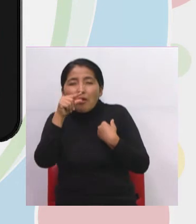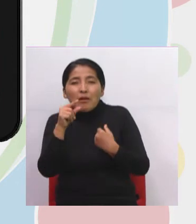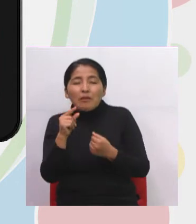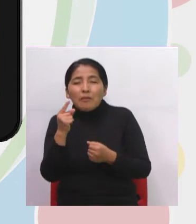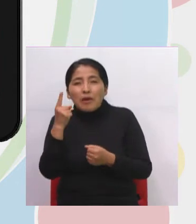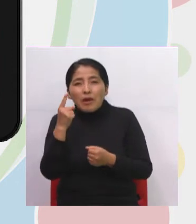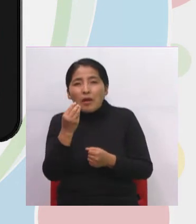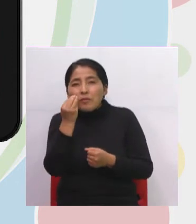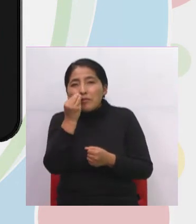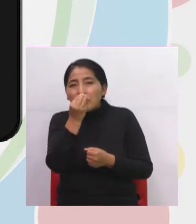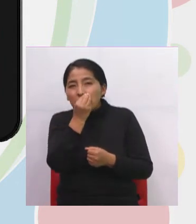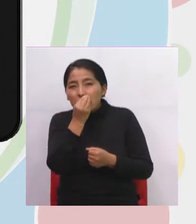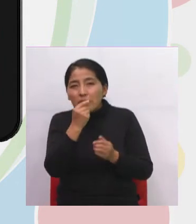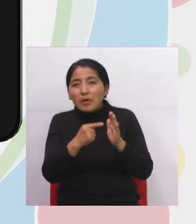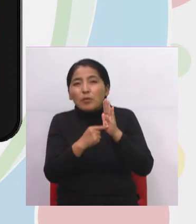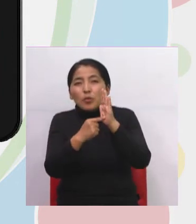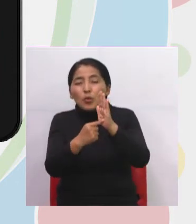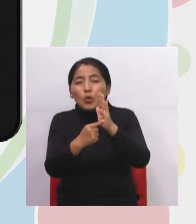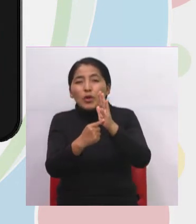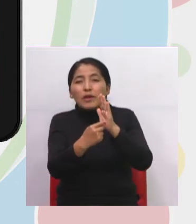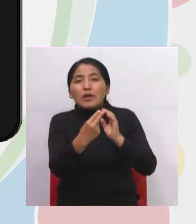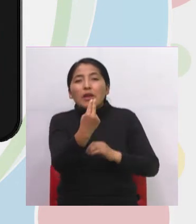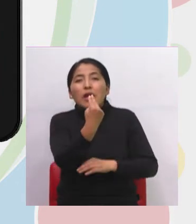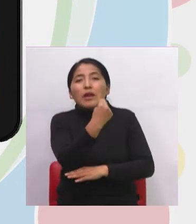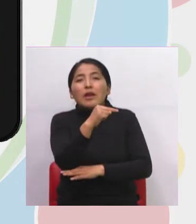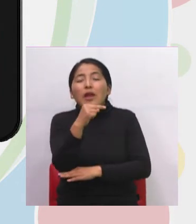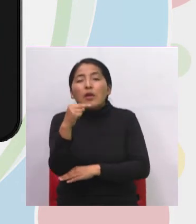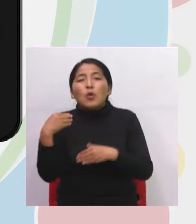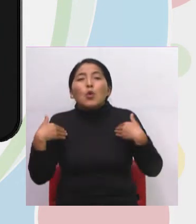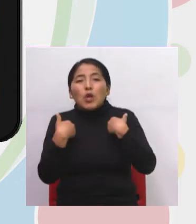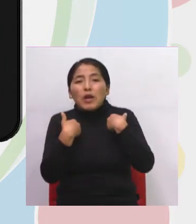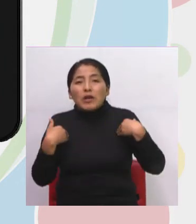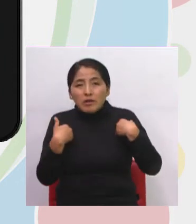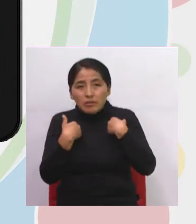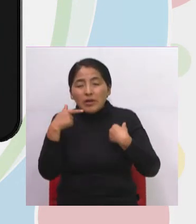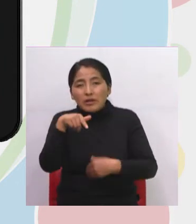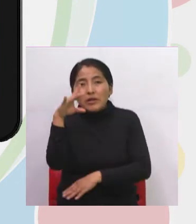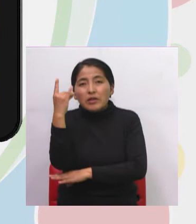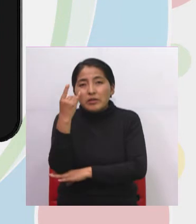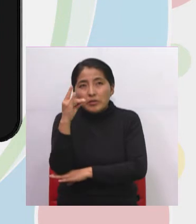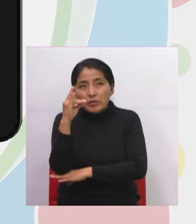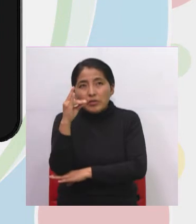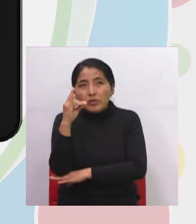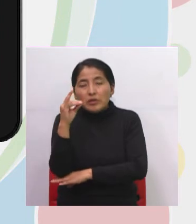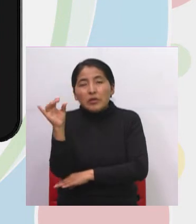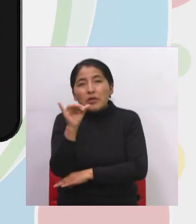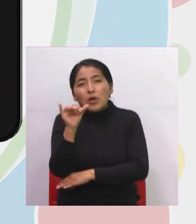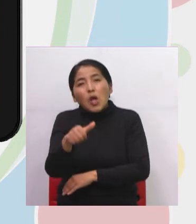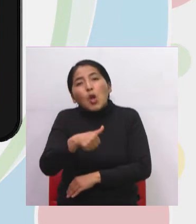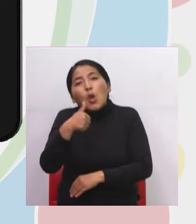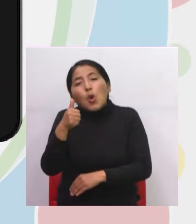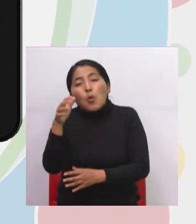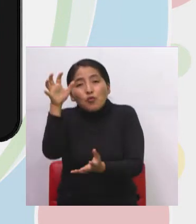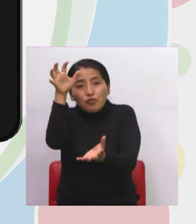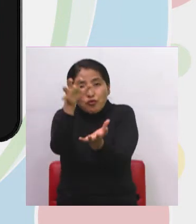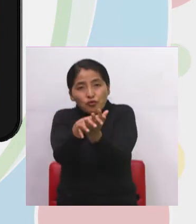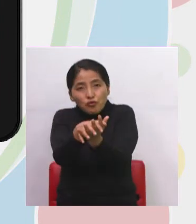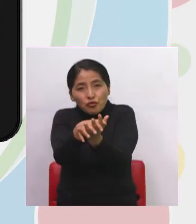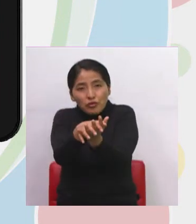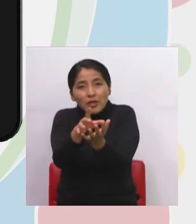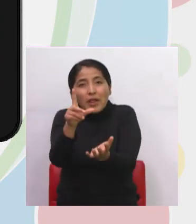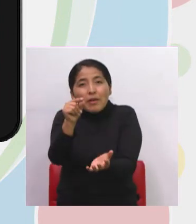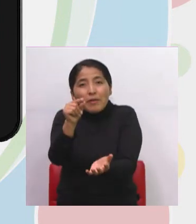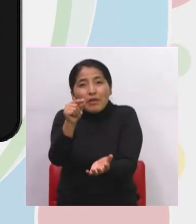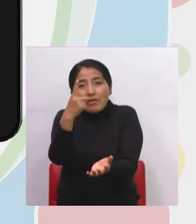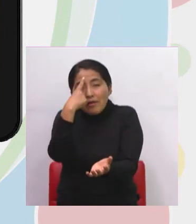lo que es la fauna de nuestro país. En el billete de 20 también está ahí un cocodrilo. Y las